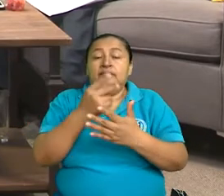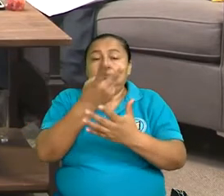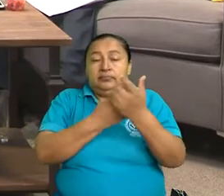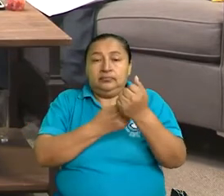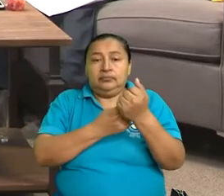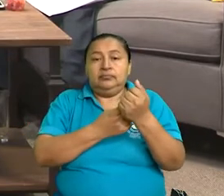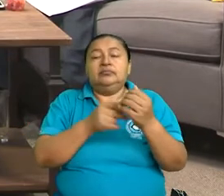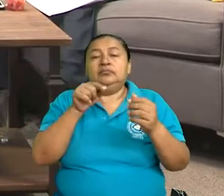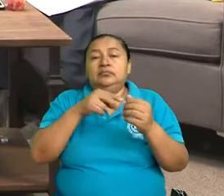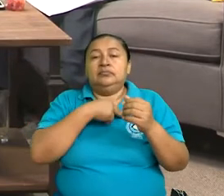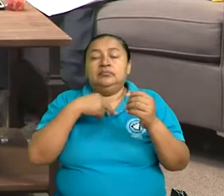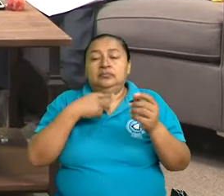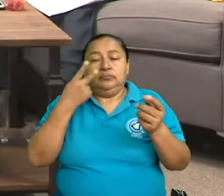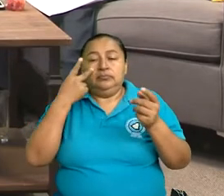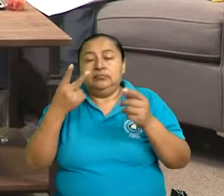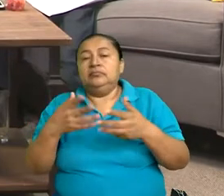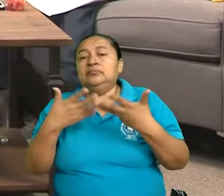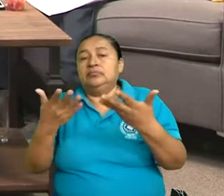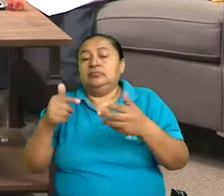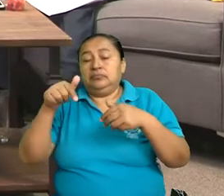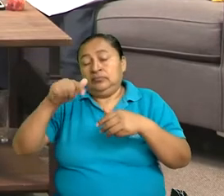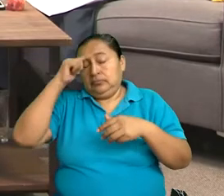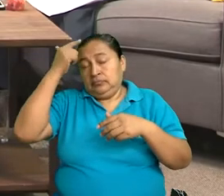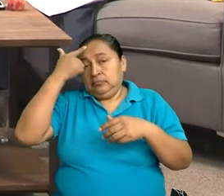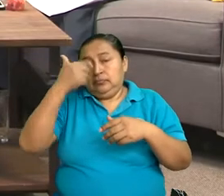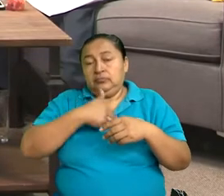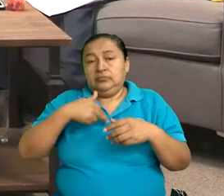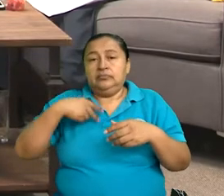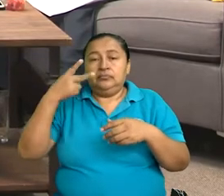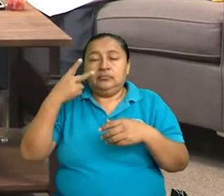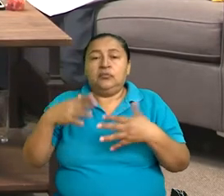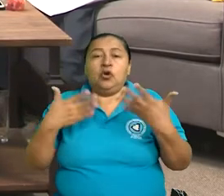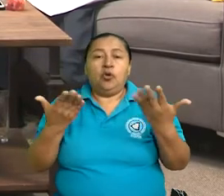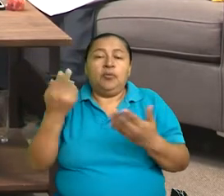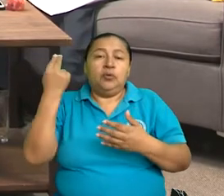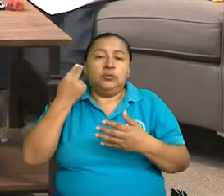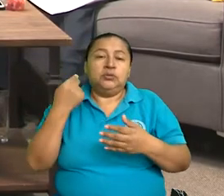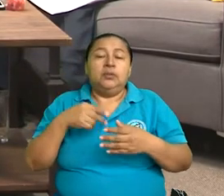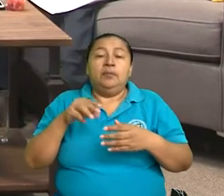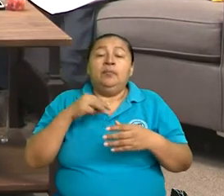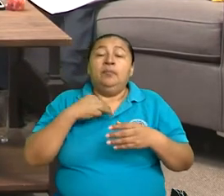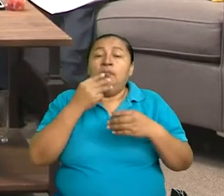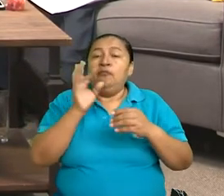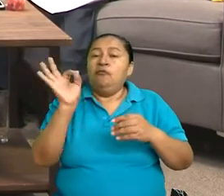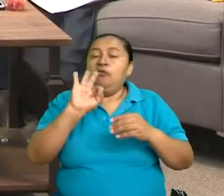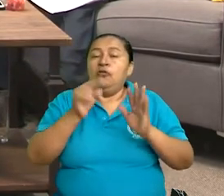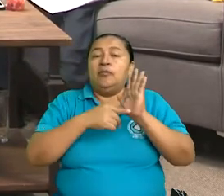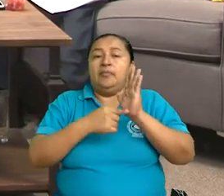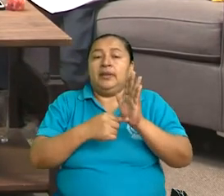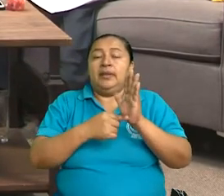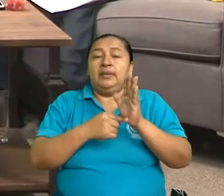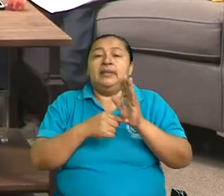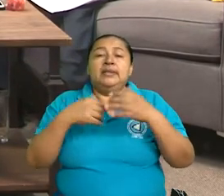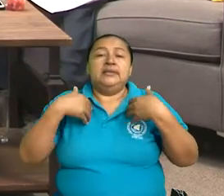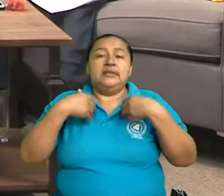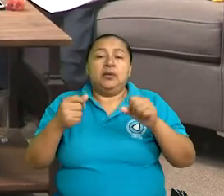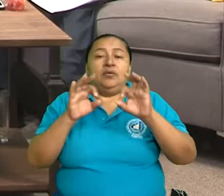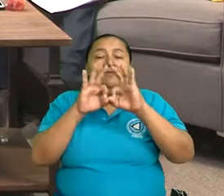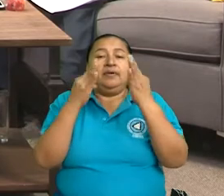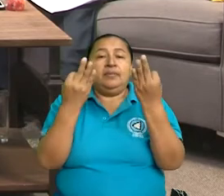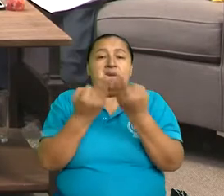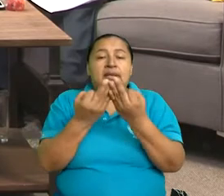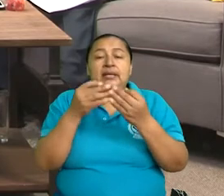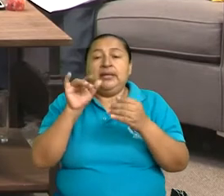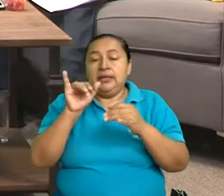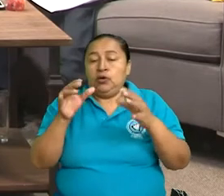Familia, se hace realidad. Este gobierno la hace realidad a través del modelo de salud familiar y